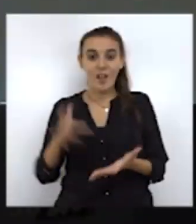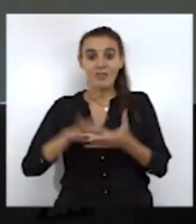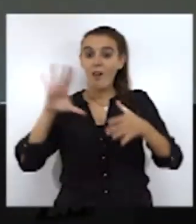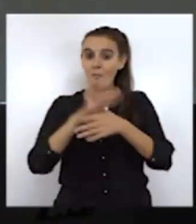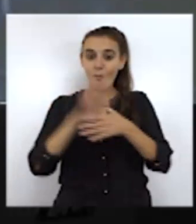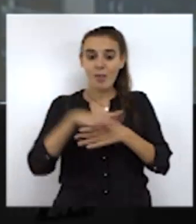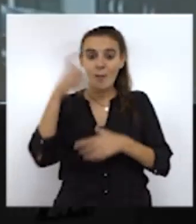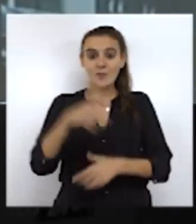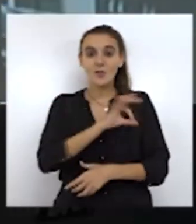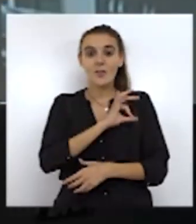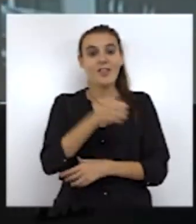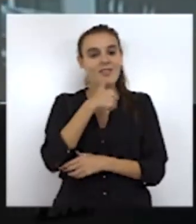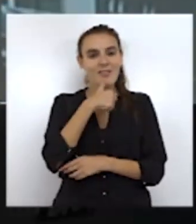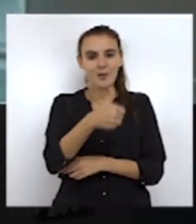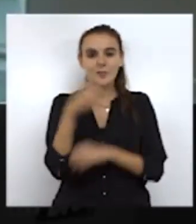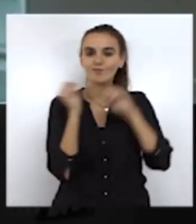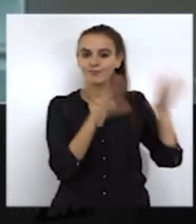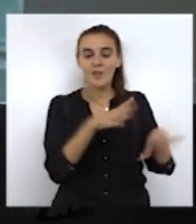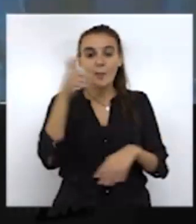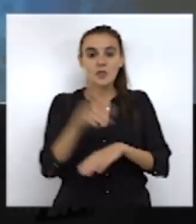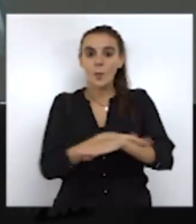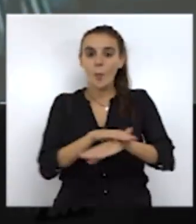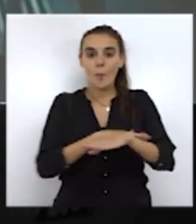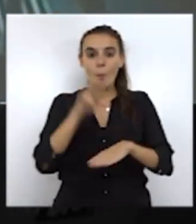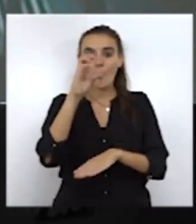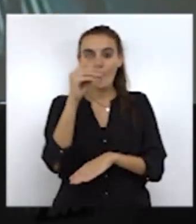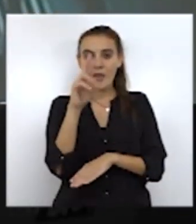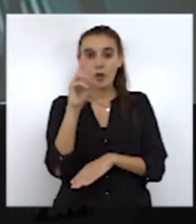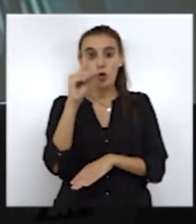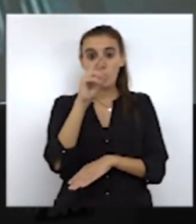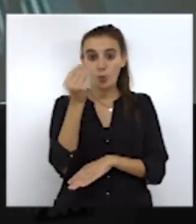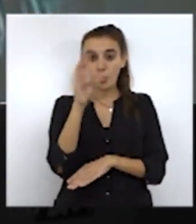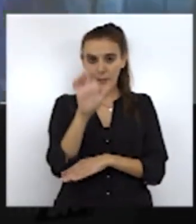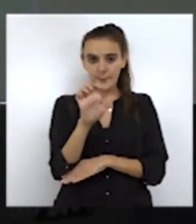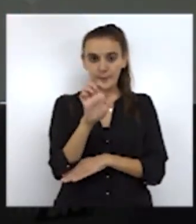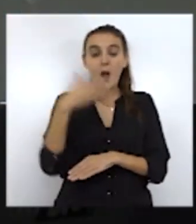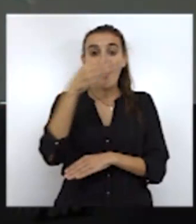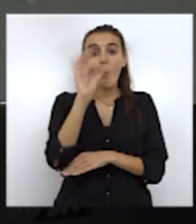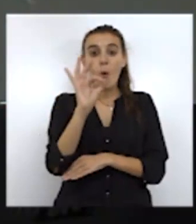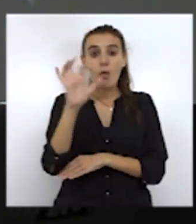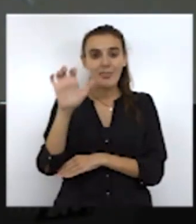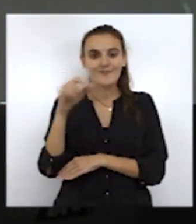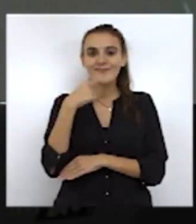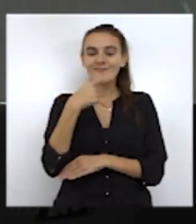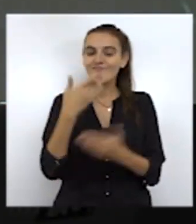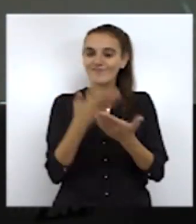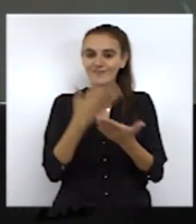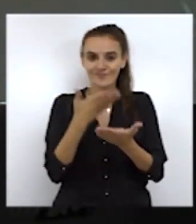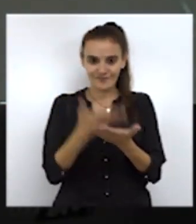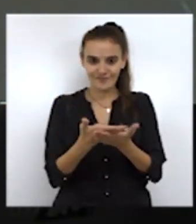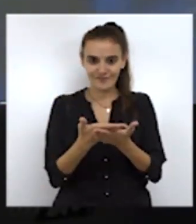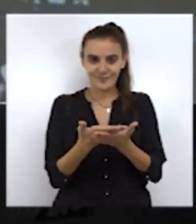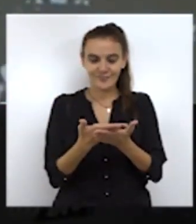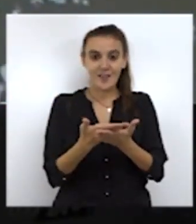El martes el senador por Ceuta pedía la dimisión del ministro Pedro Duque. Por otro lado, el BOCE publicaba la convocatoria en virtud de la